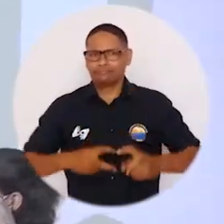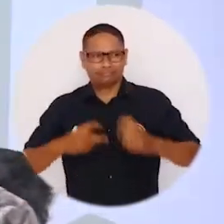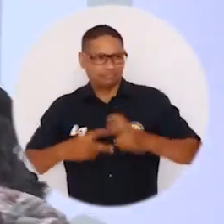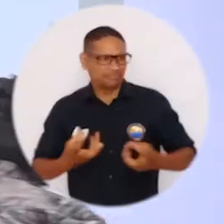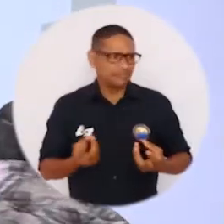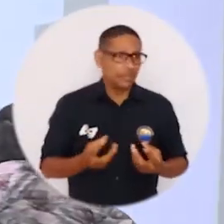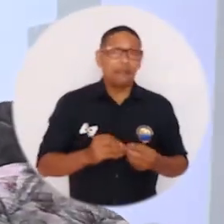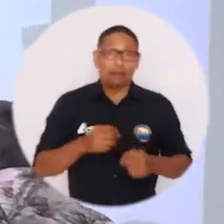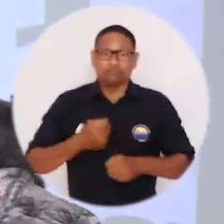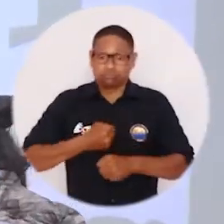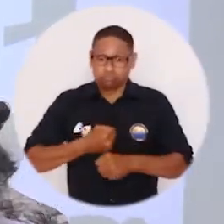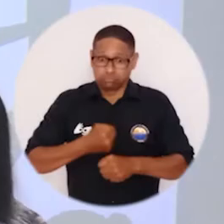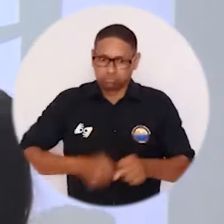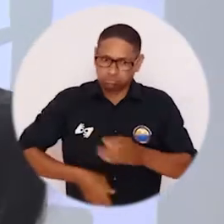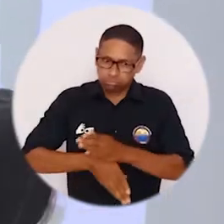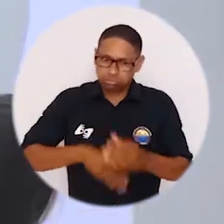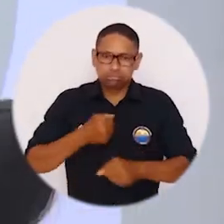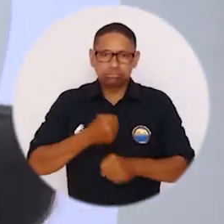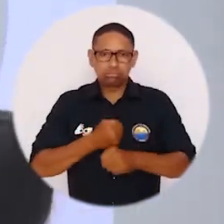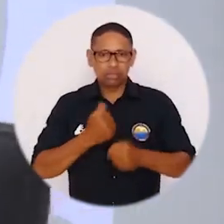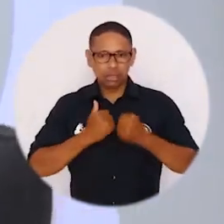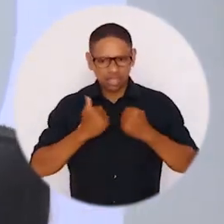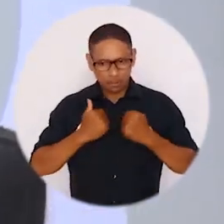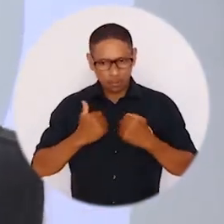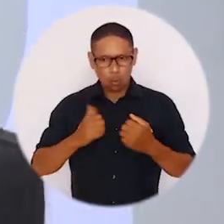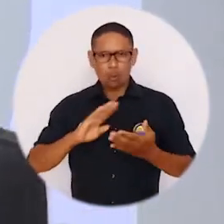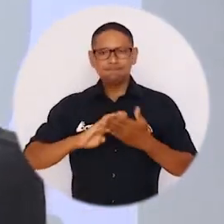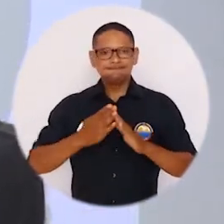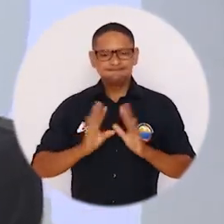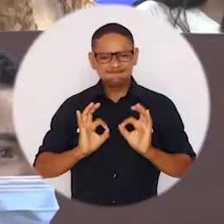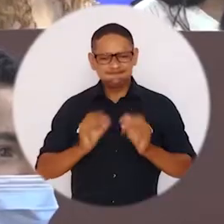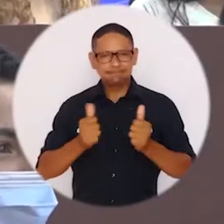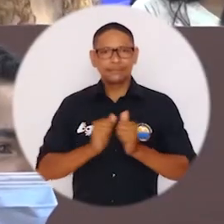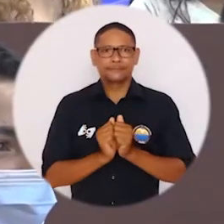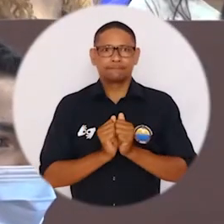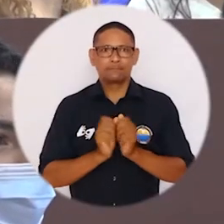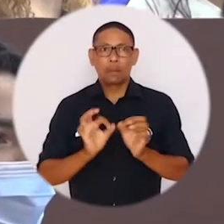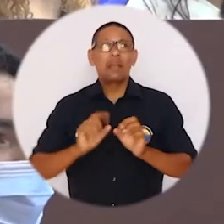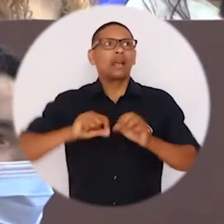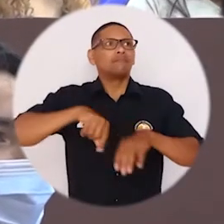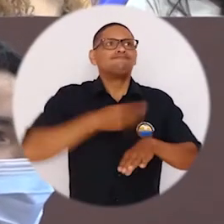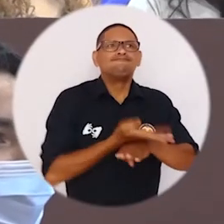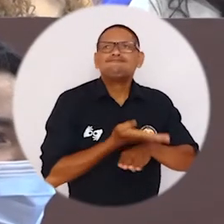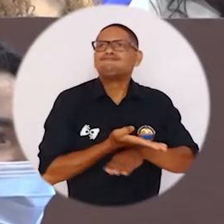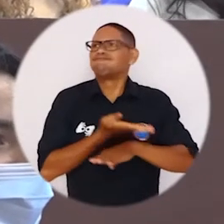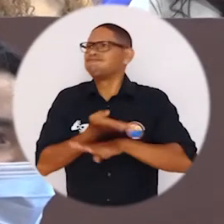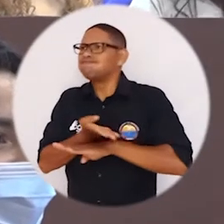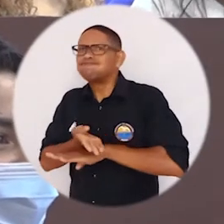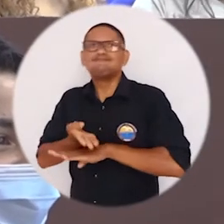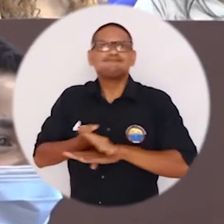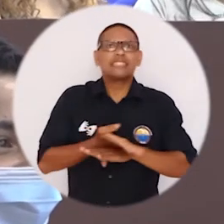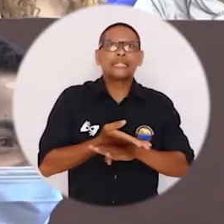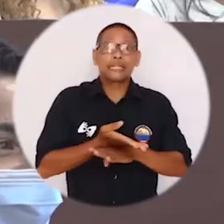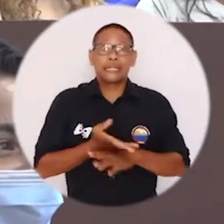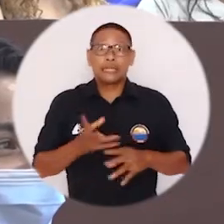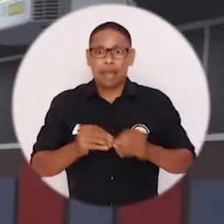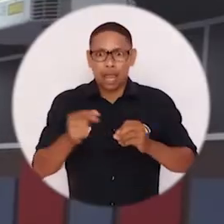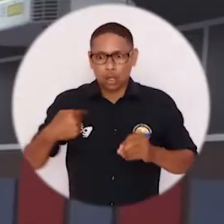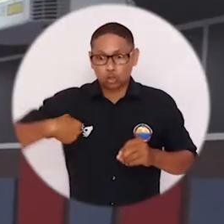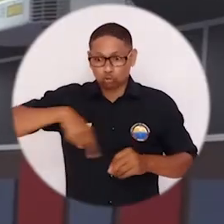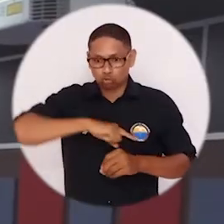mayores grupos de investigación y seguir trabajando y ya desde nosotros como una comunidad empezar a solicitar y